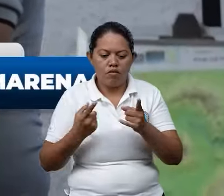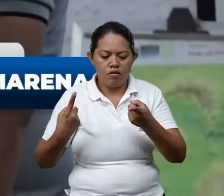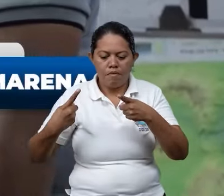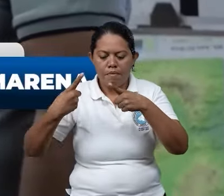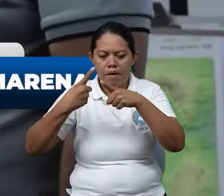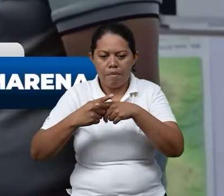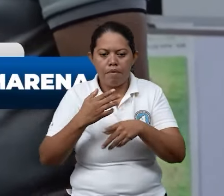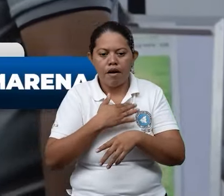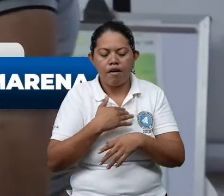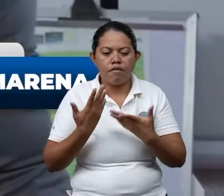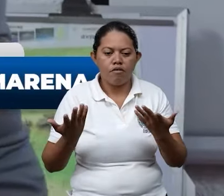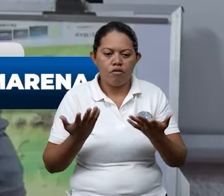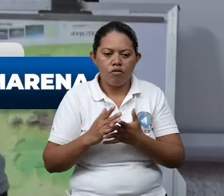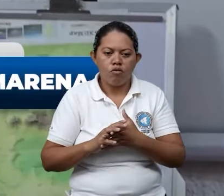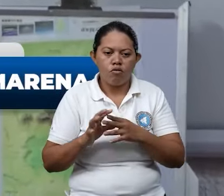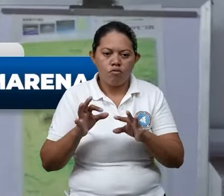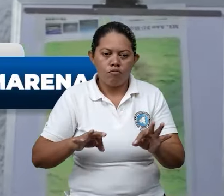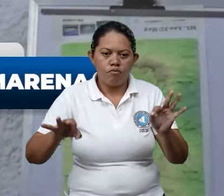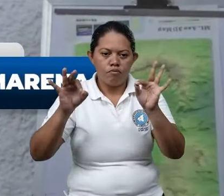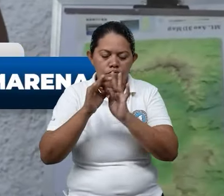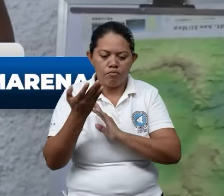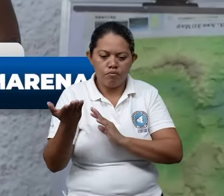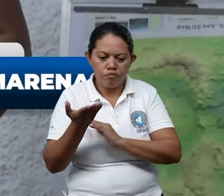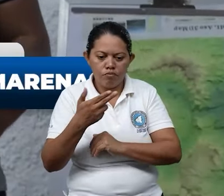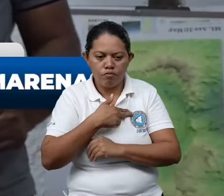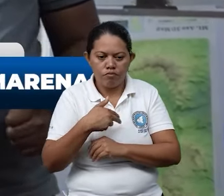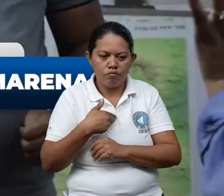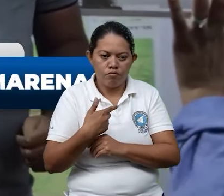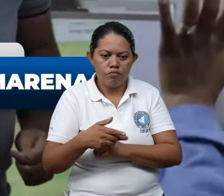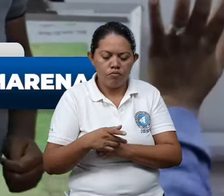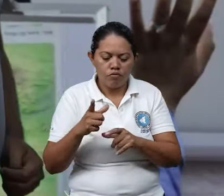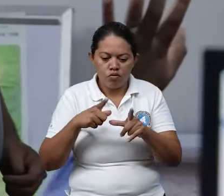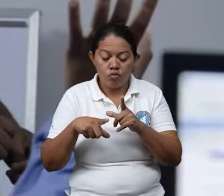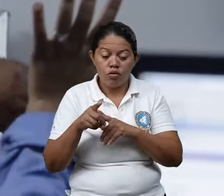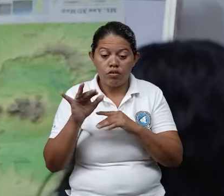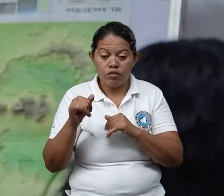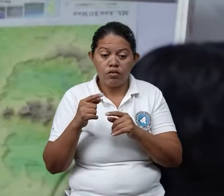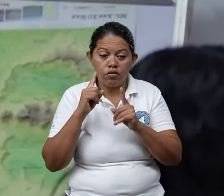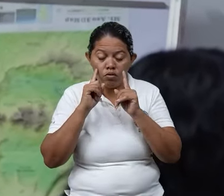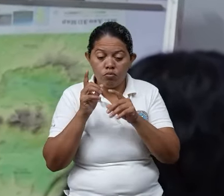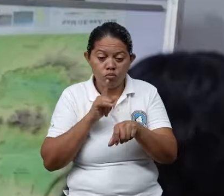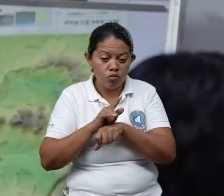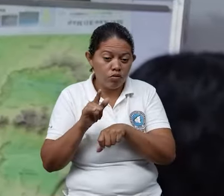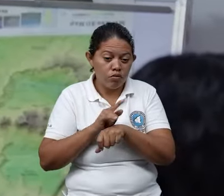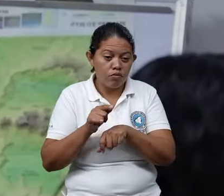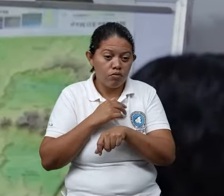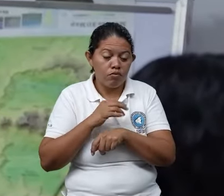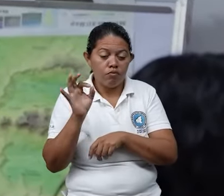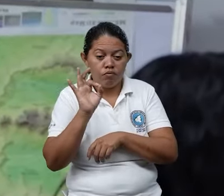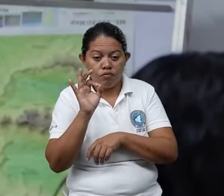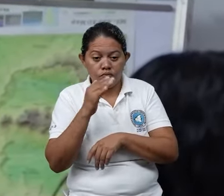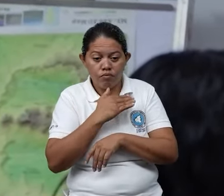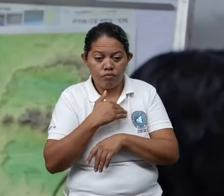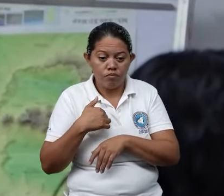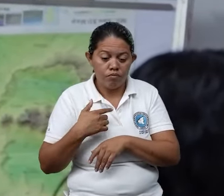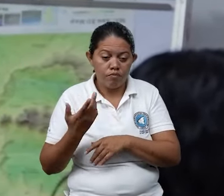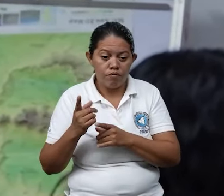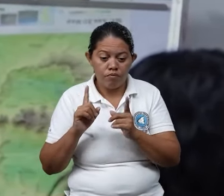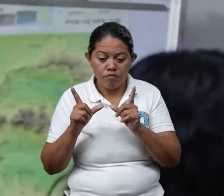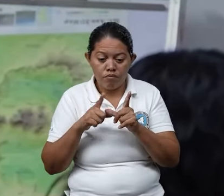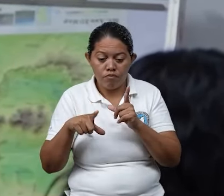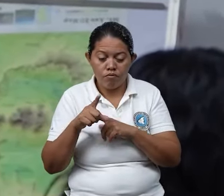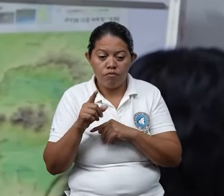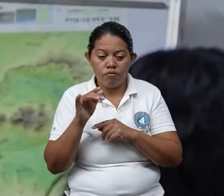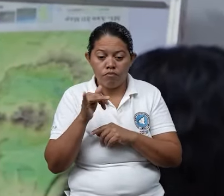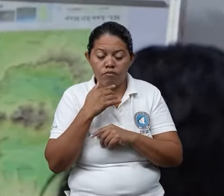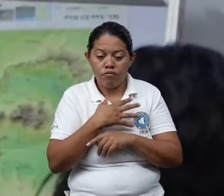mapas de zonas vulnerables de zonas donde ellos van encontrando alguna especie